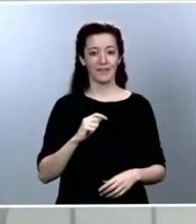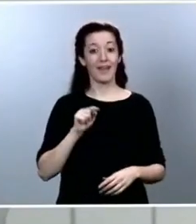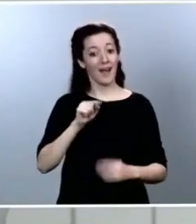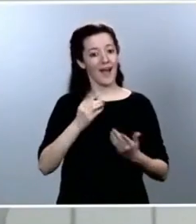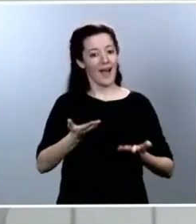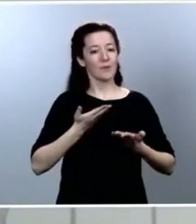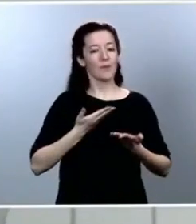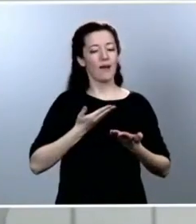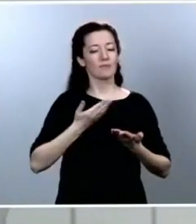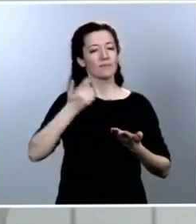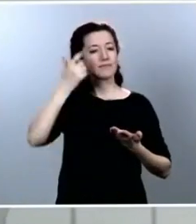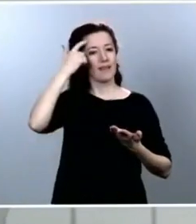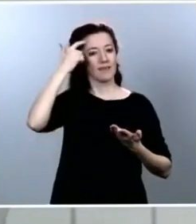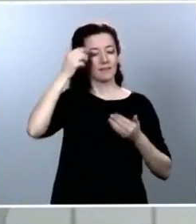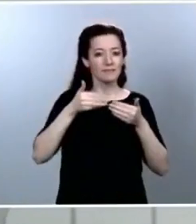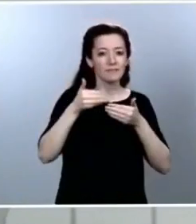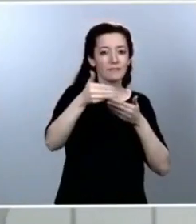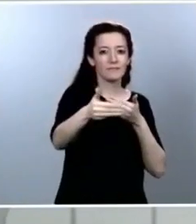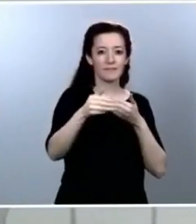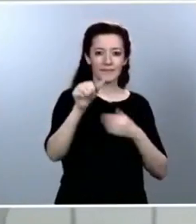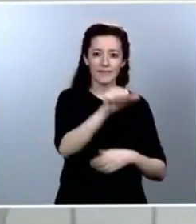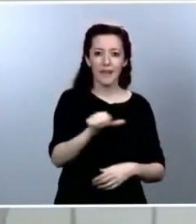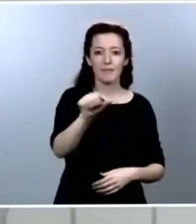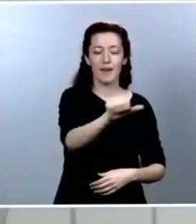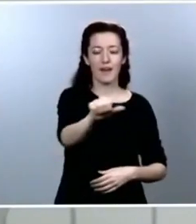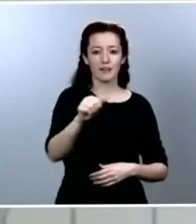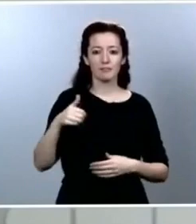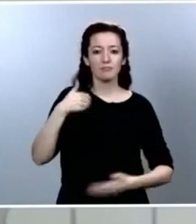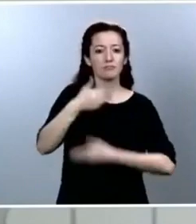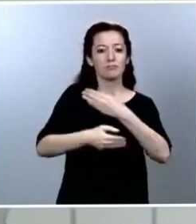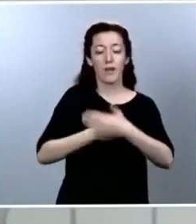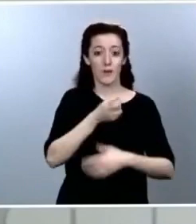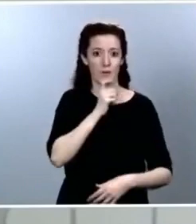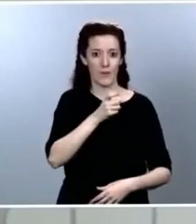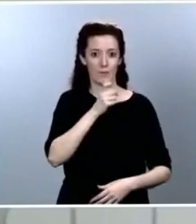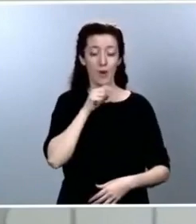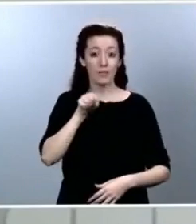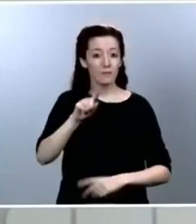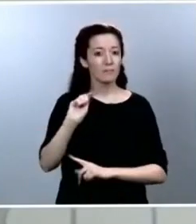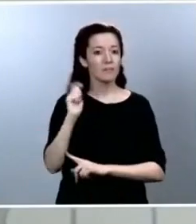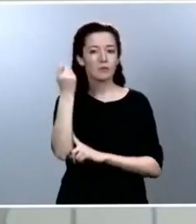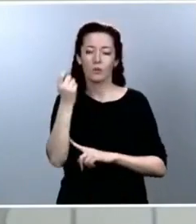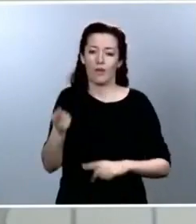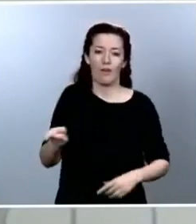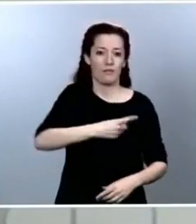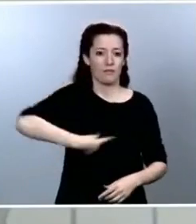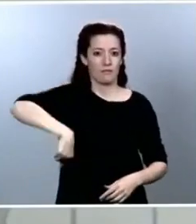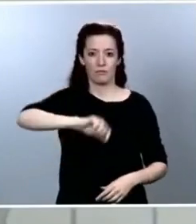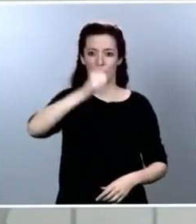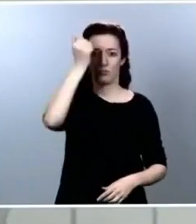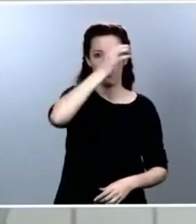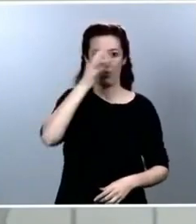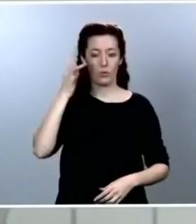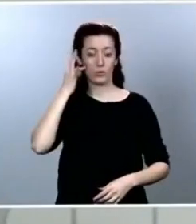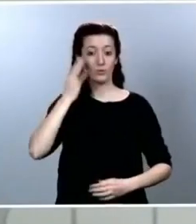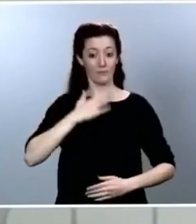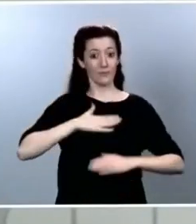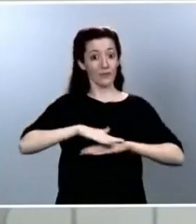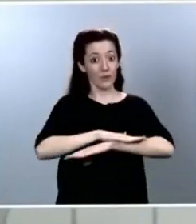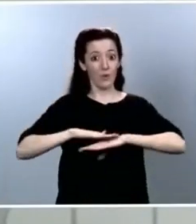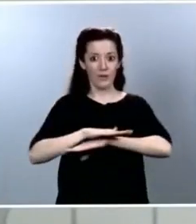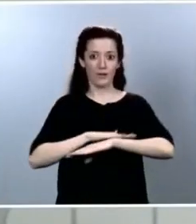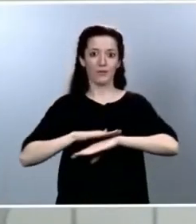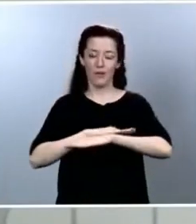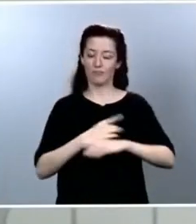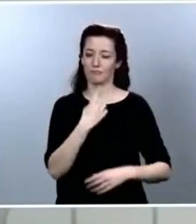Es la victoria de todas, de todos, y por eso, en nombre del Gobierno, les doy las gracias. Mañana, como saben, entrará en vigor